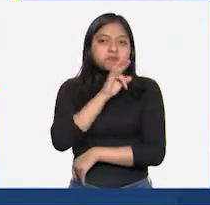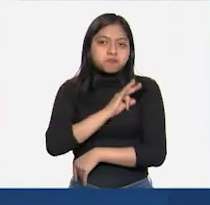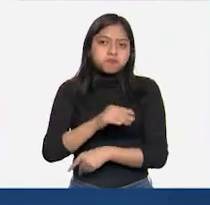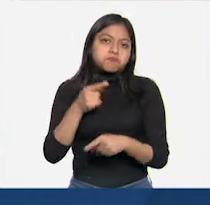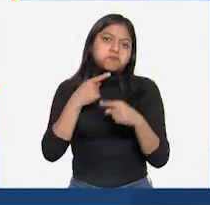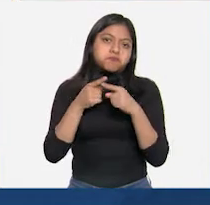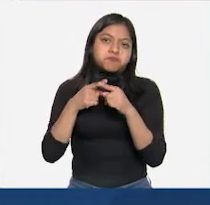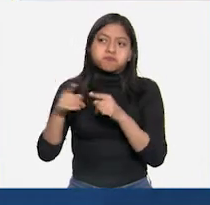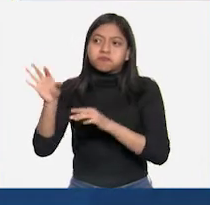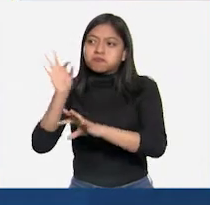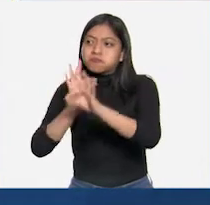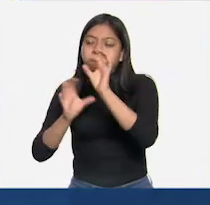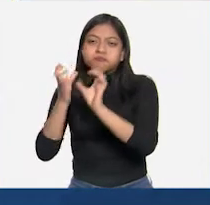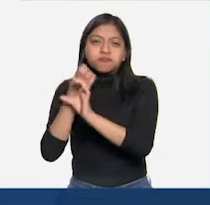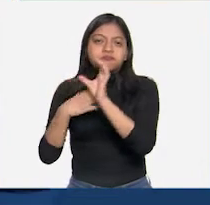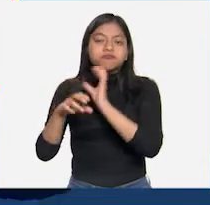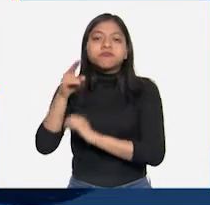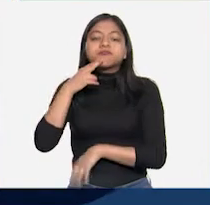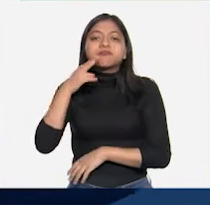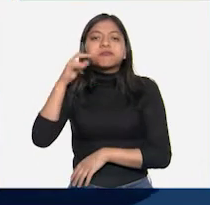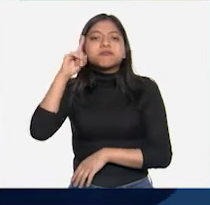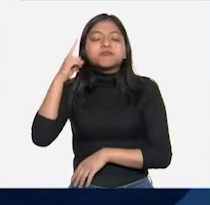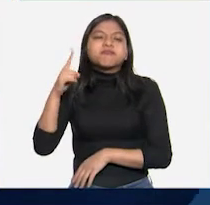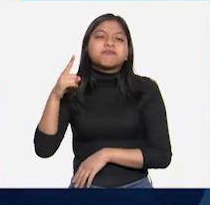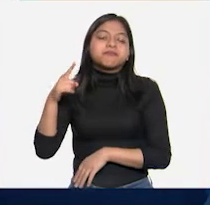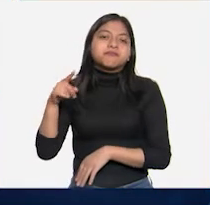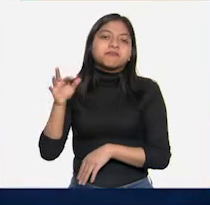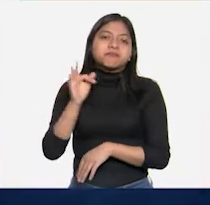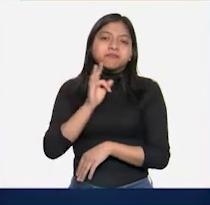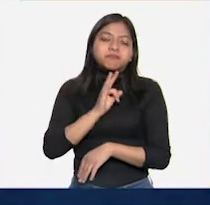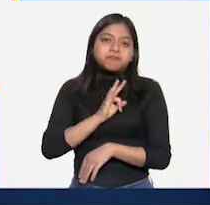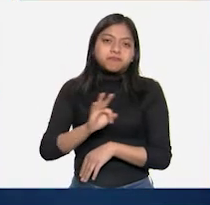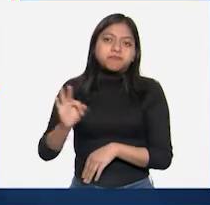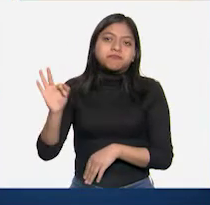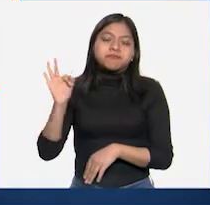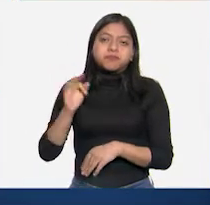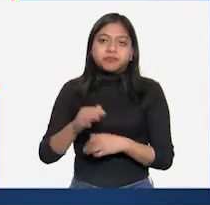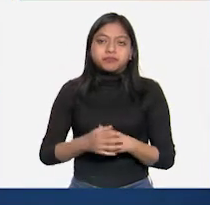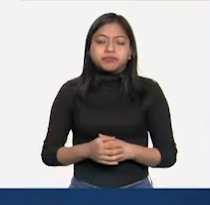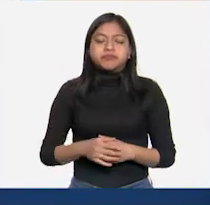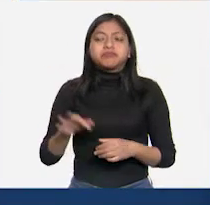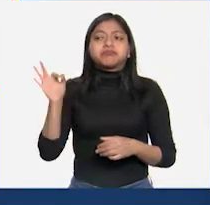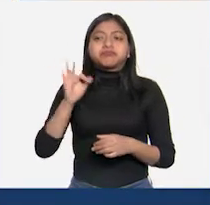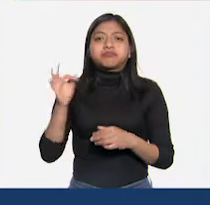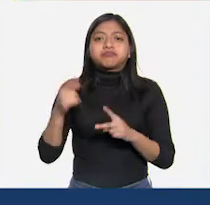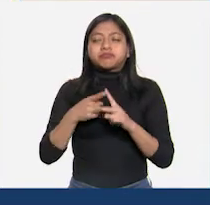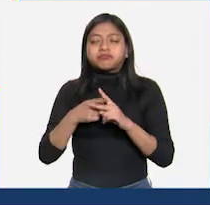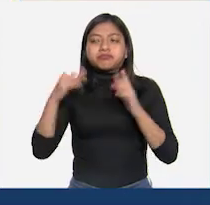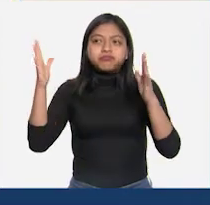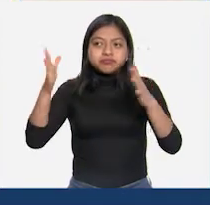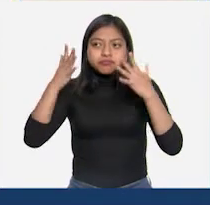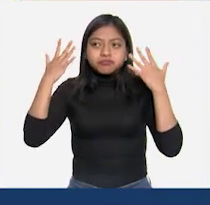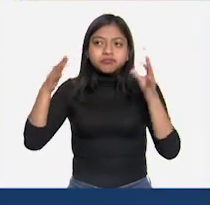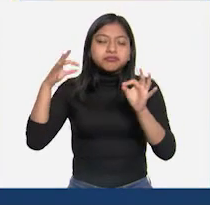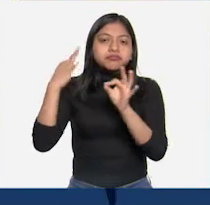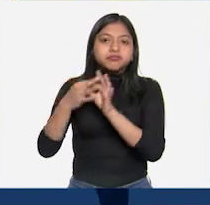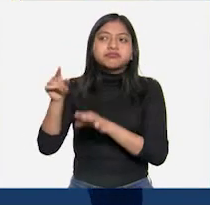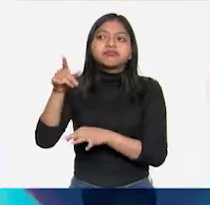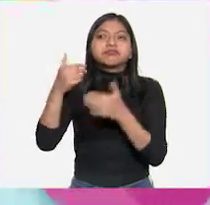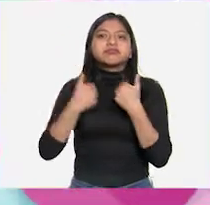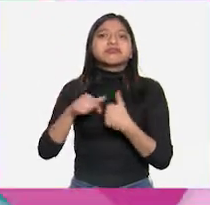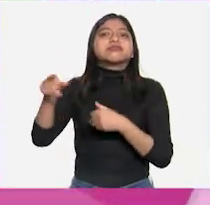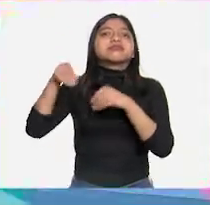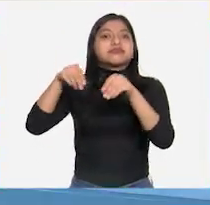que además cada vez son más complejos, que hay de mayor alcance, rapidez y precisión. Bueno,